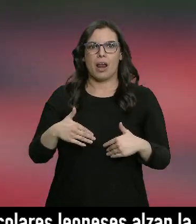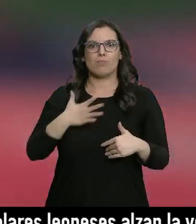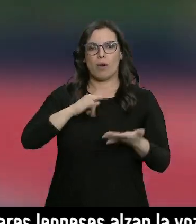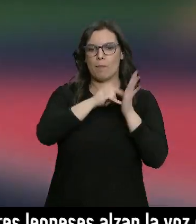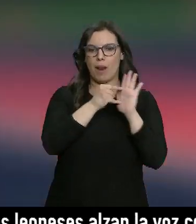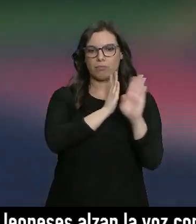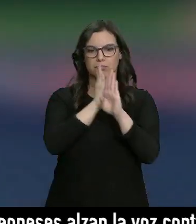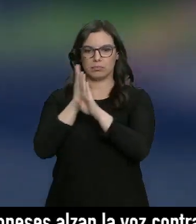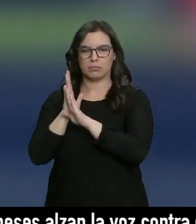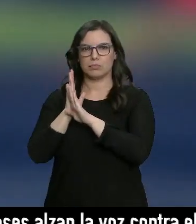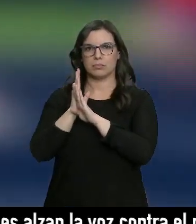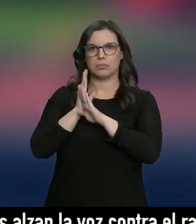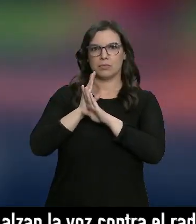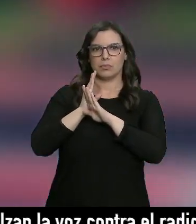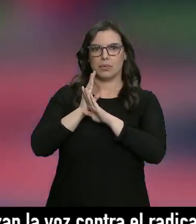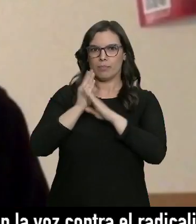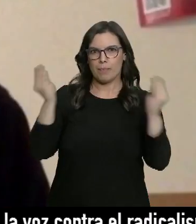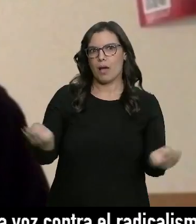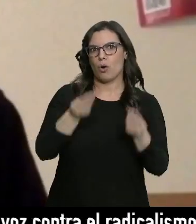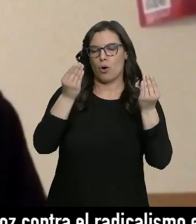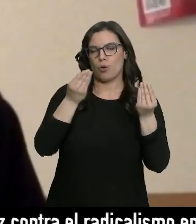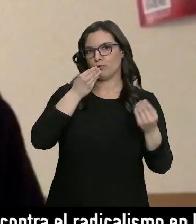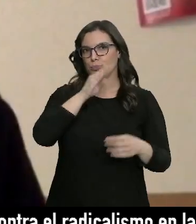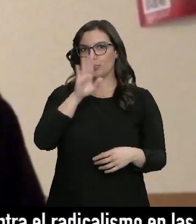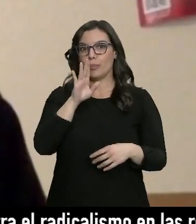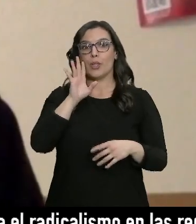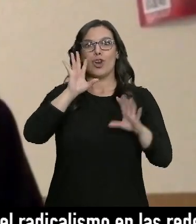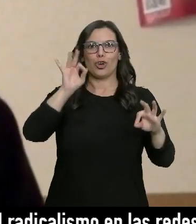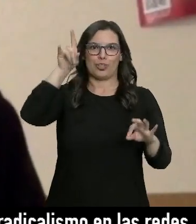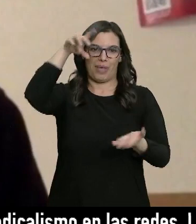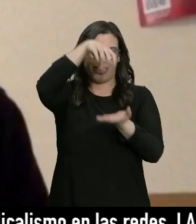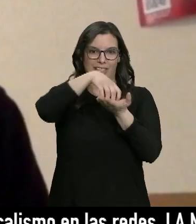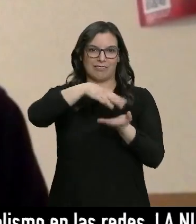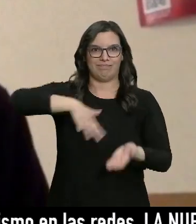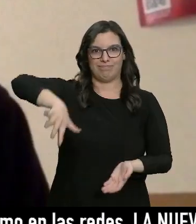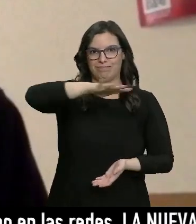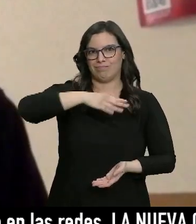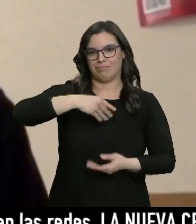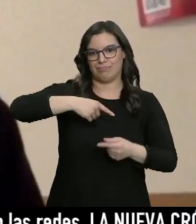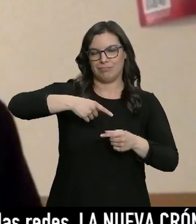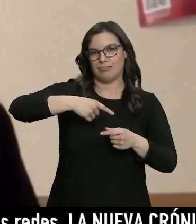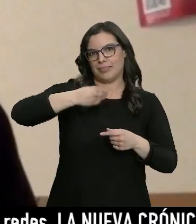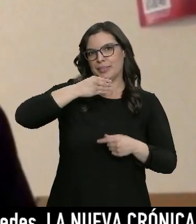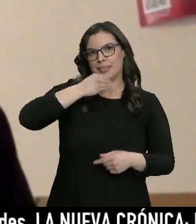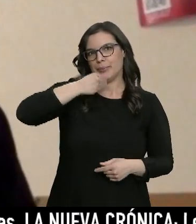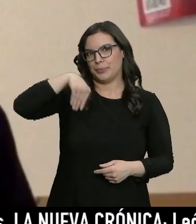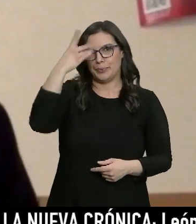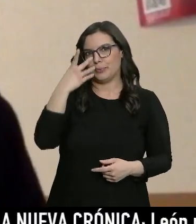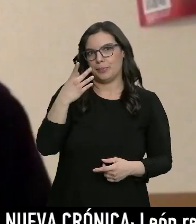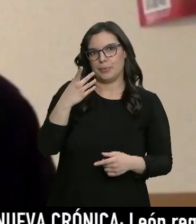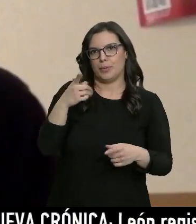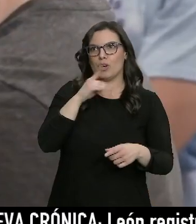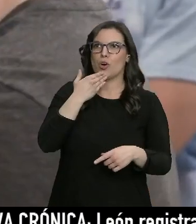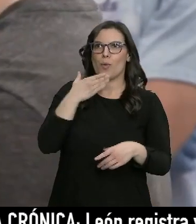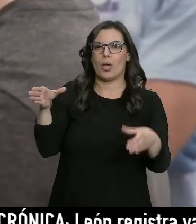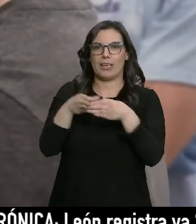planificar los entrenamientos y las clases mucho mejor. Obviamente las instalaciones aquí son excepcionales que se pueden equiparar a cualquier equipo de